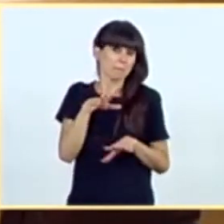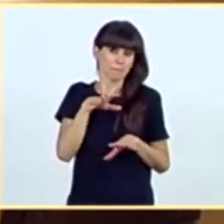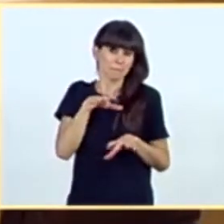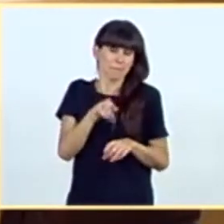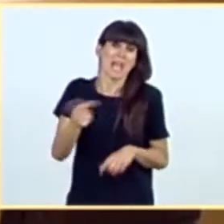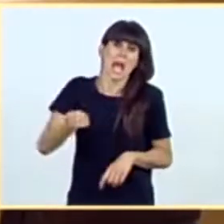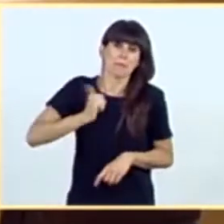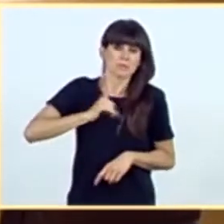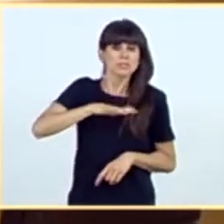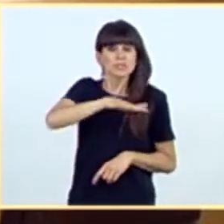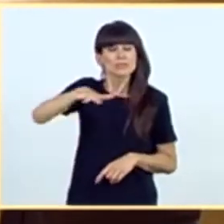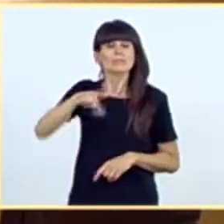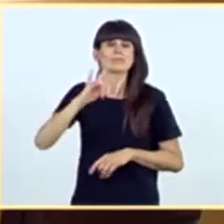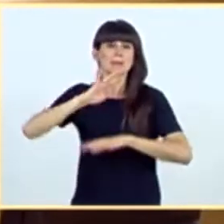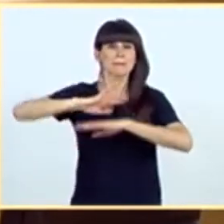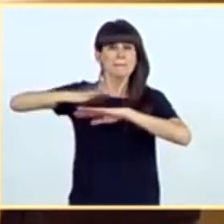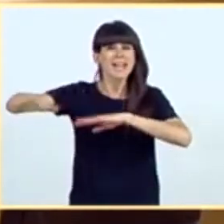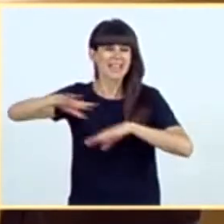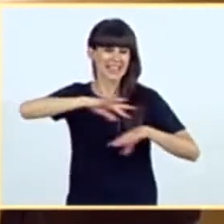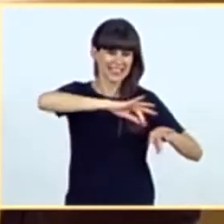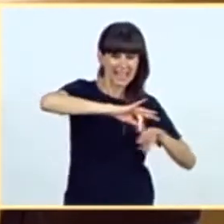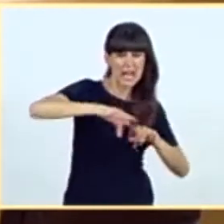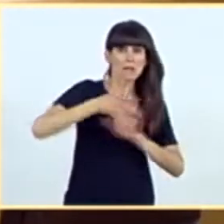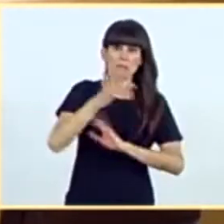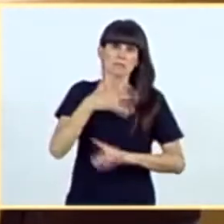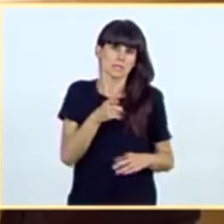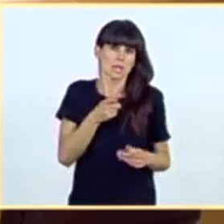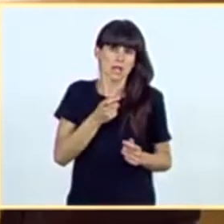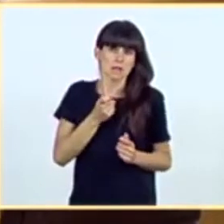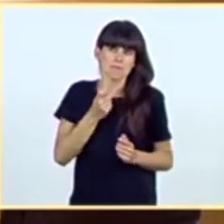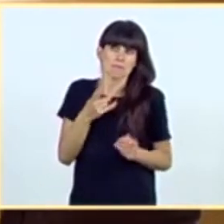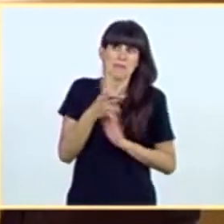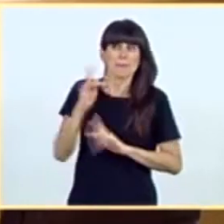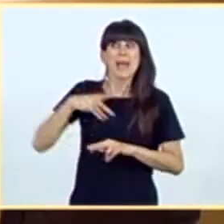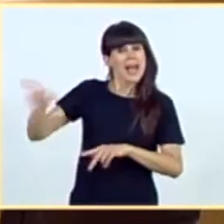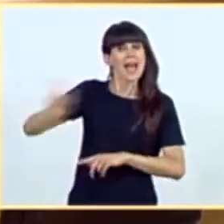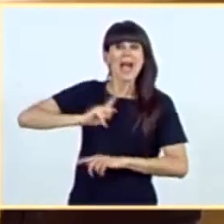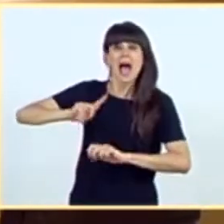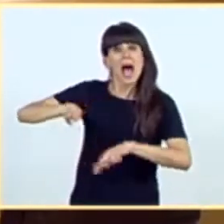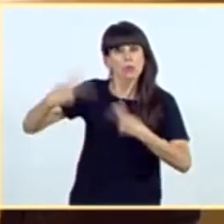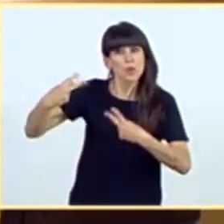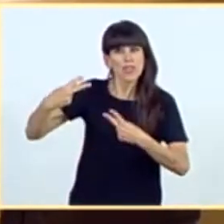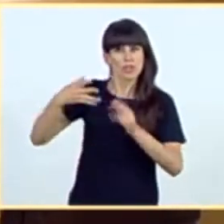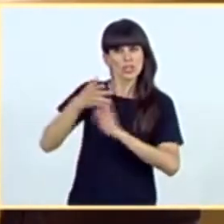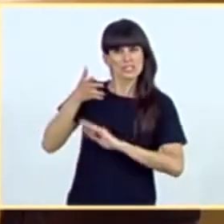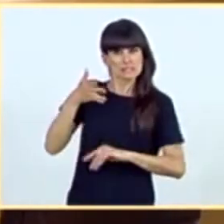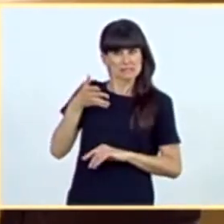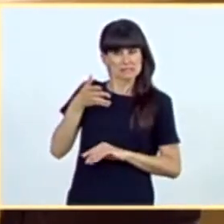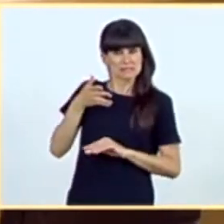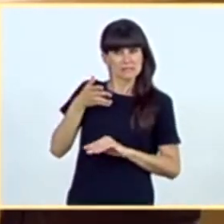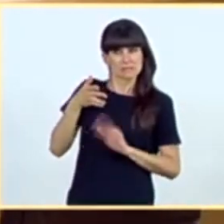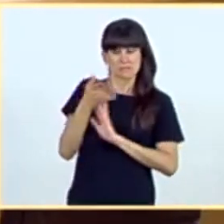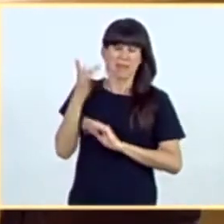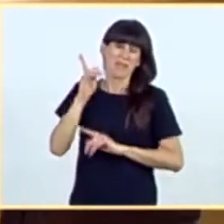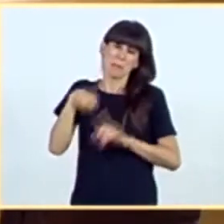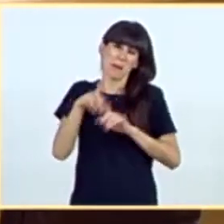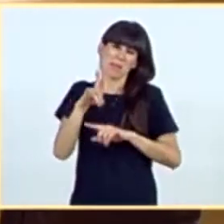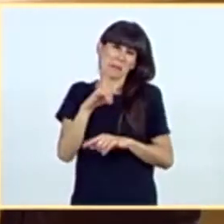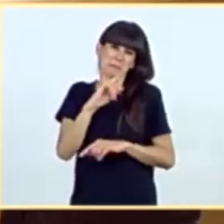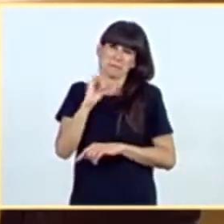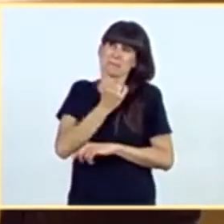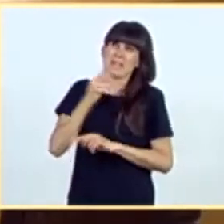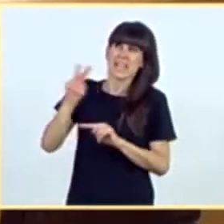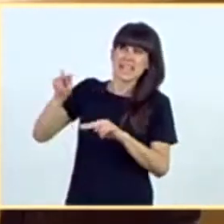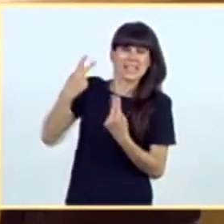del dominio público marítimo terrestre en virtud de una concesión o autorización que devenga el correspondiente canon a favor de la